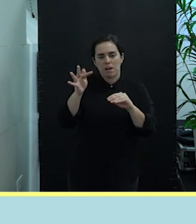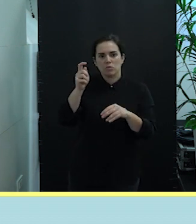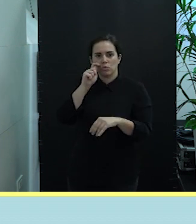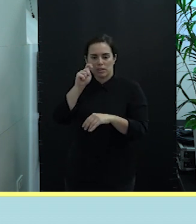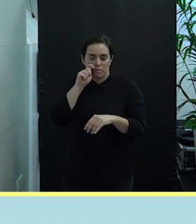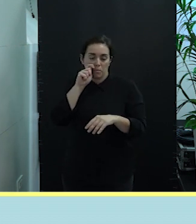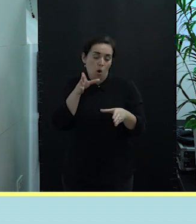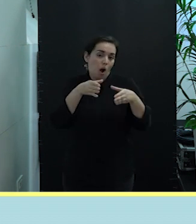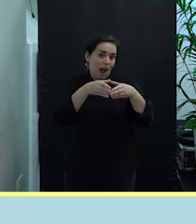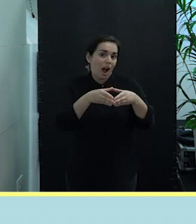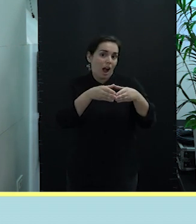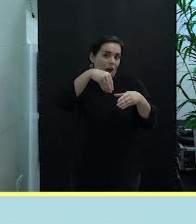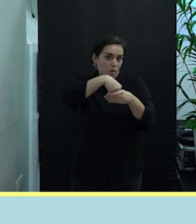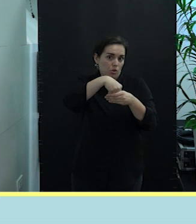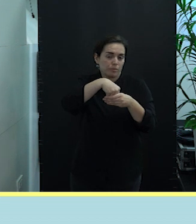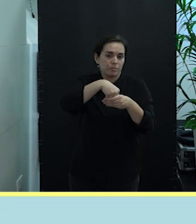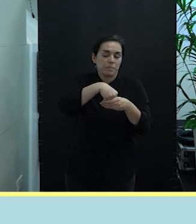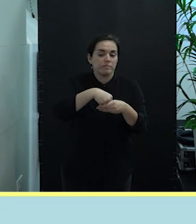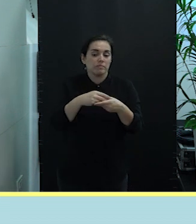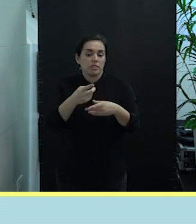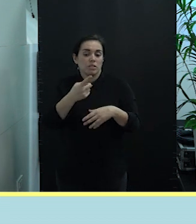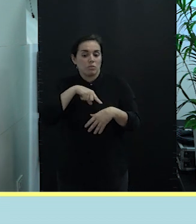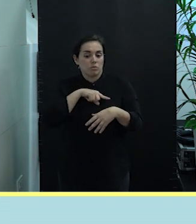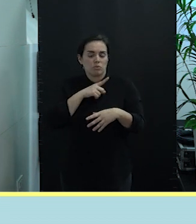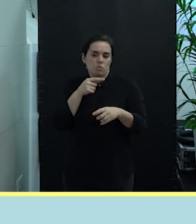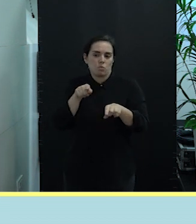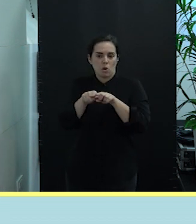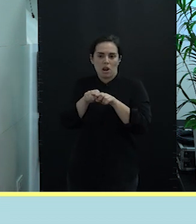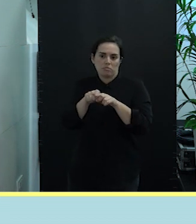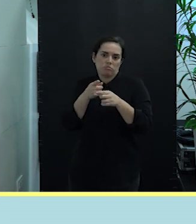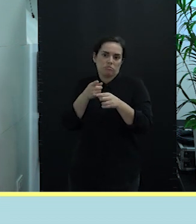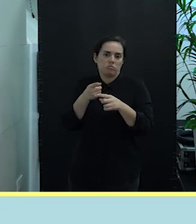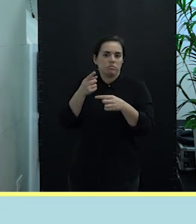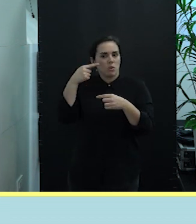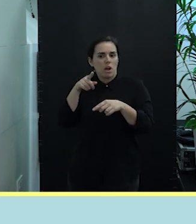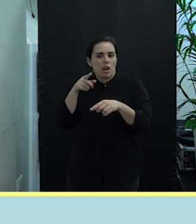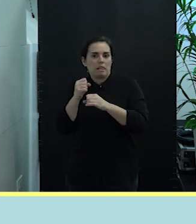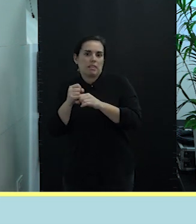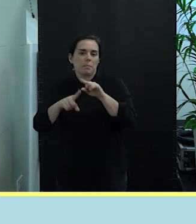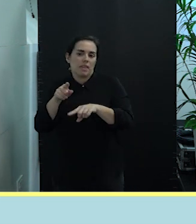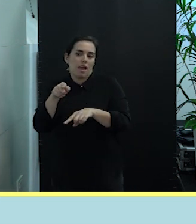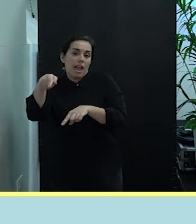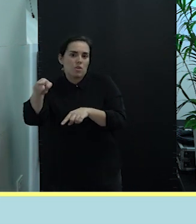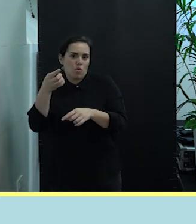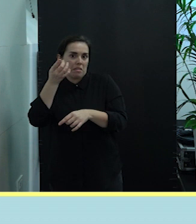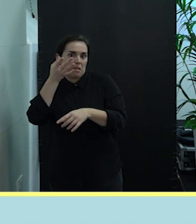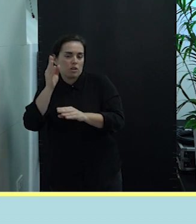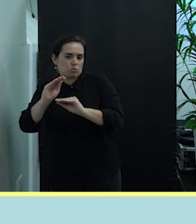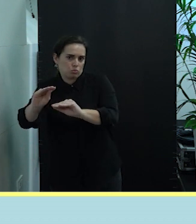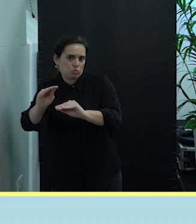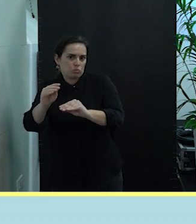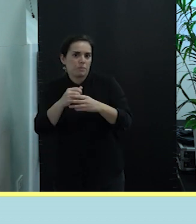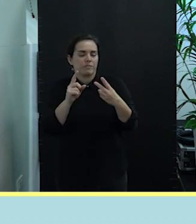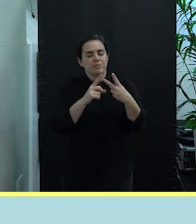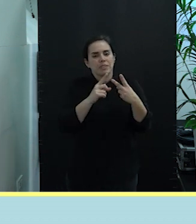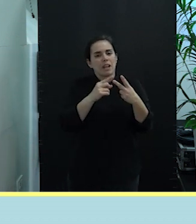a bordo. Entonces, estamos un poco a la mano y a la sombra de las iniciativas que ellos lleven a este respecto. En el eje 2 las actividades